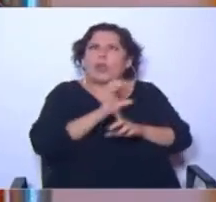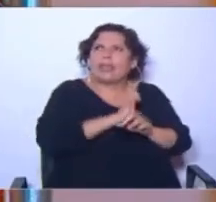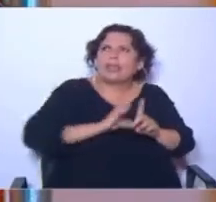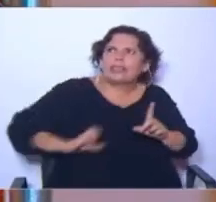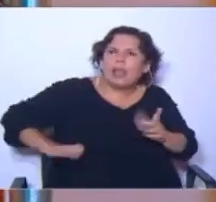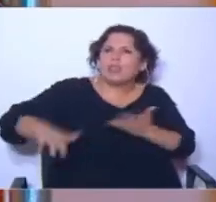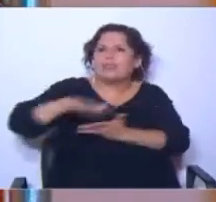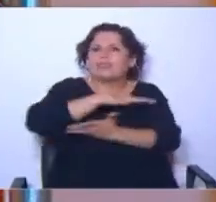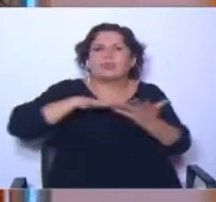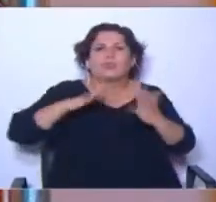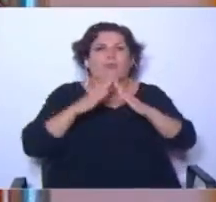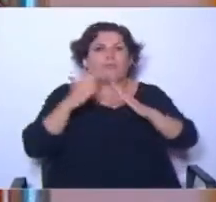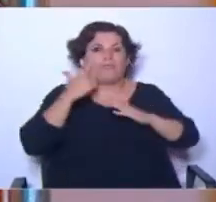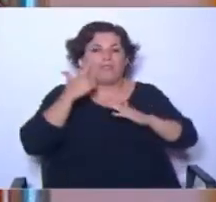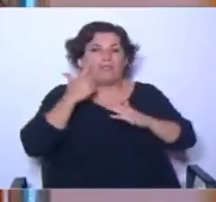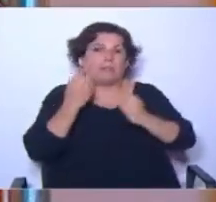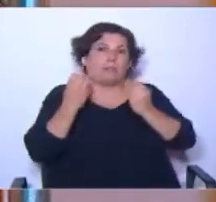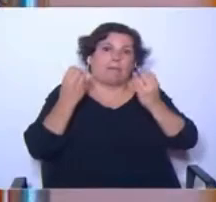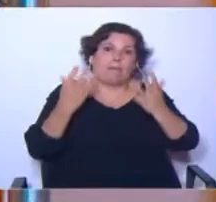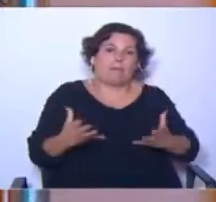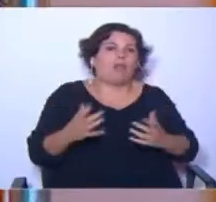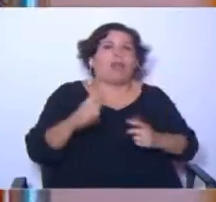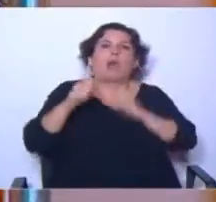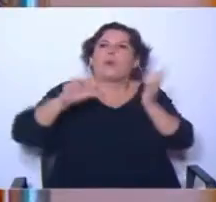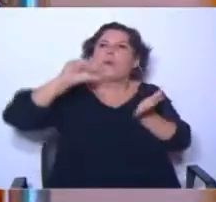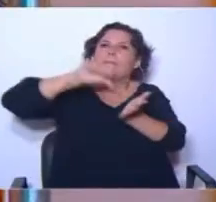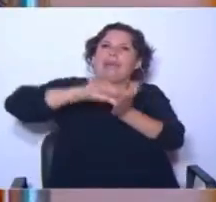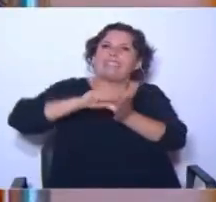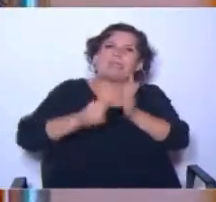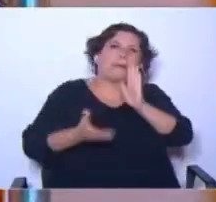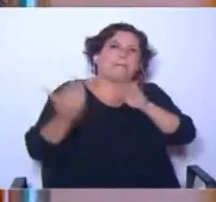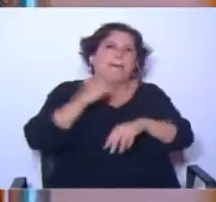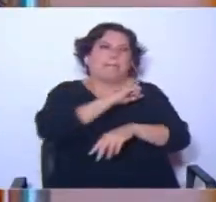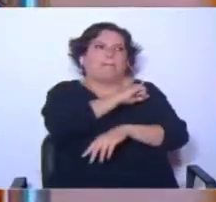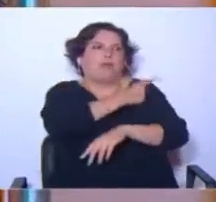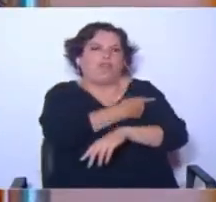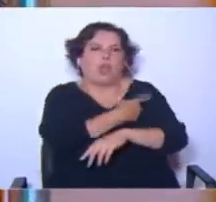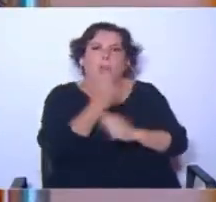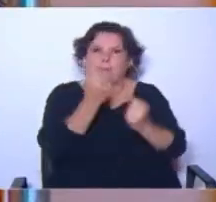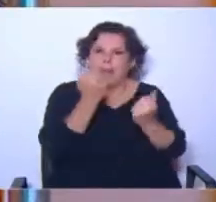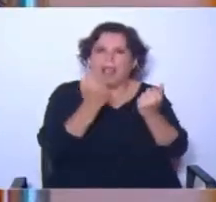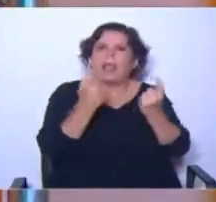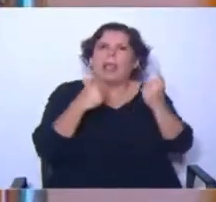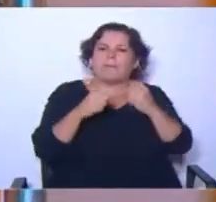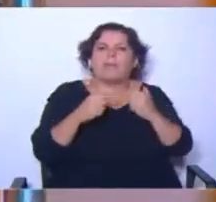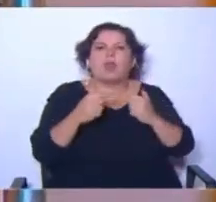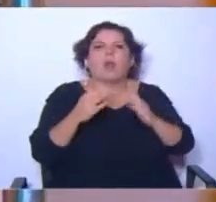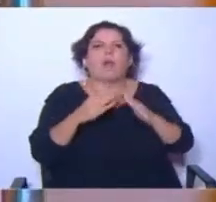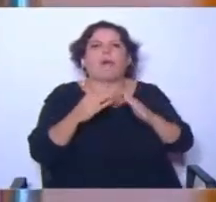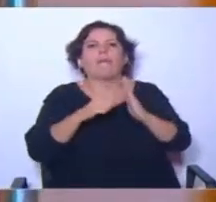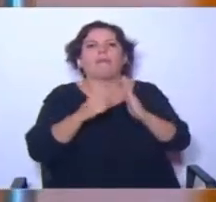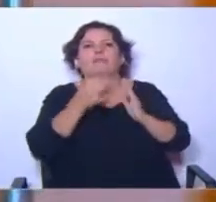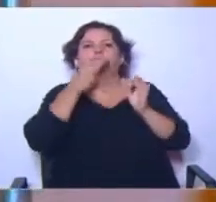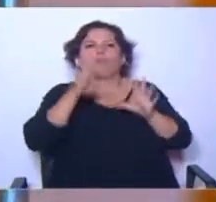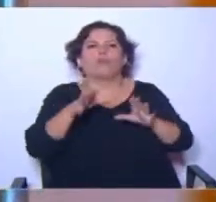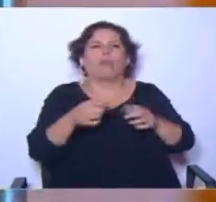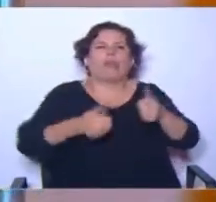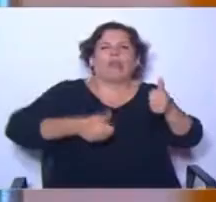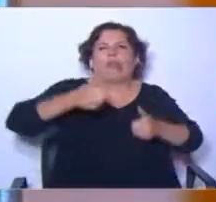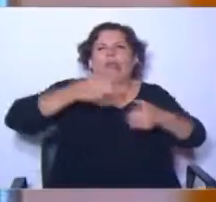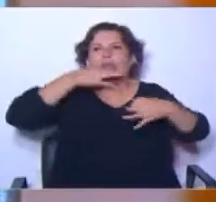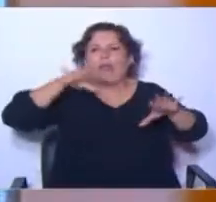la situación de la vivienda, porque aún en los países que son más poderosos en términos económicos, la especulación en la vivienda es feroz.